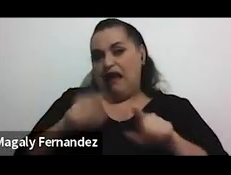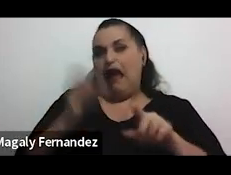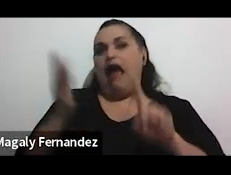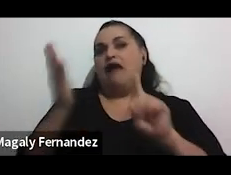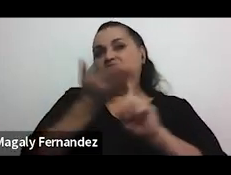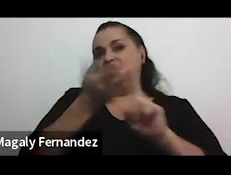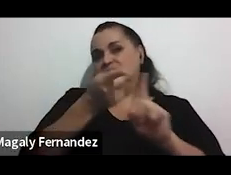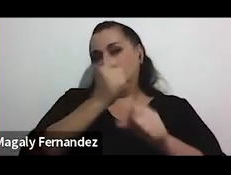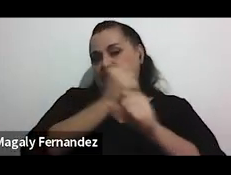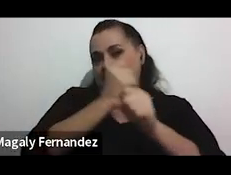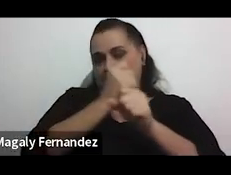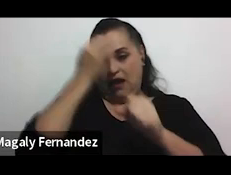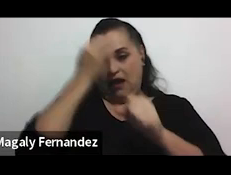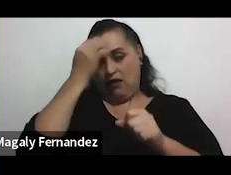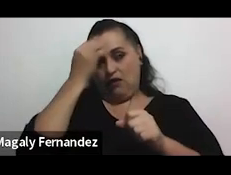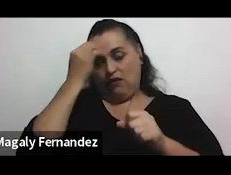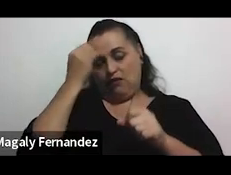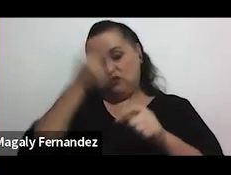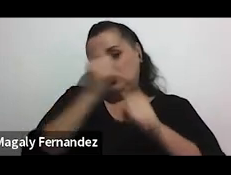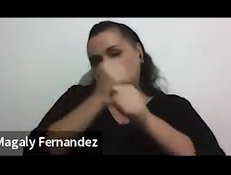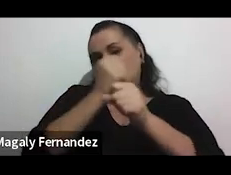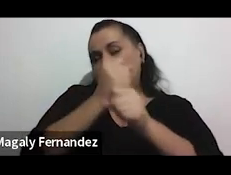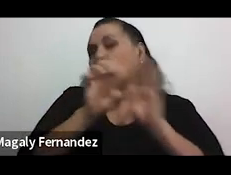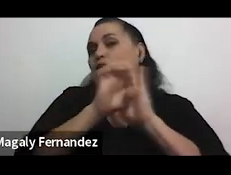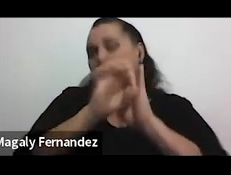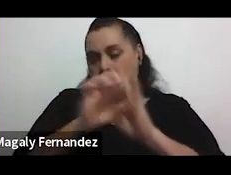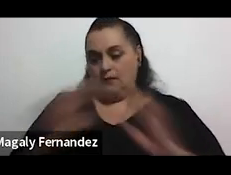en su desempeño laboral, por ejemplo.